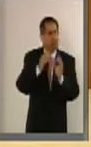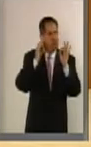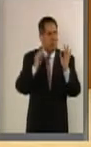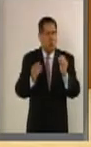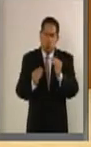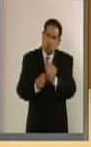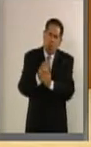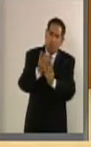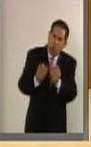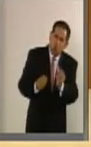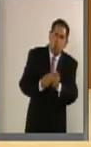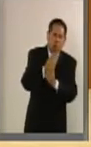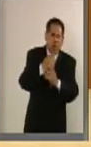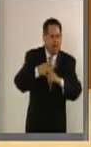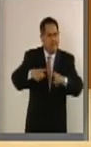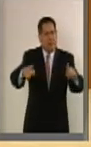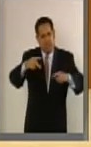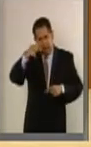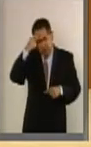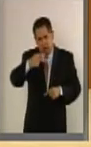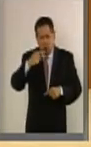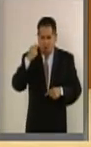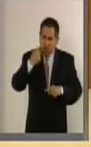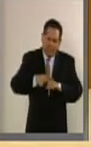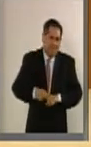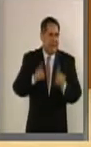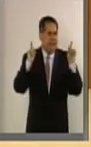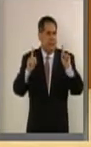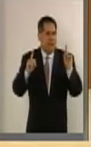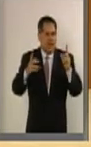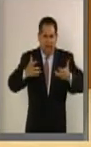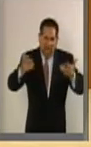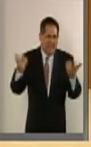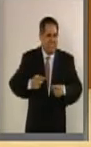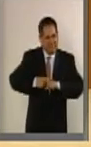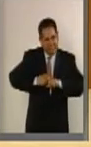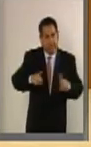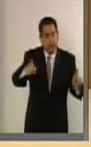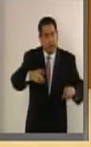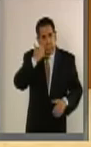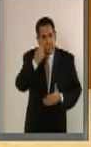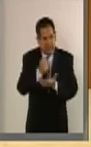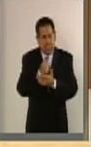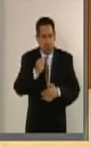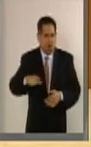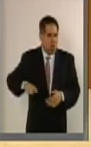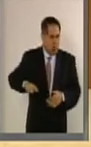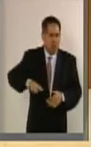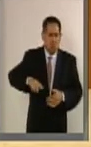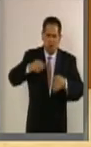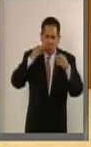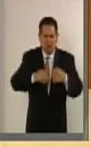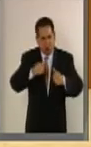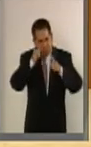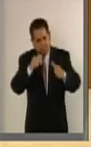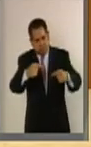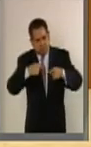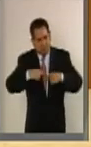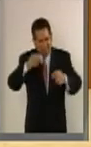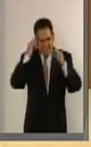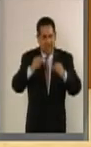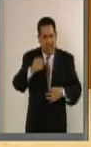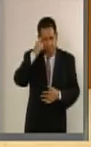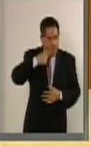surgiendo un México con un rostro muy distinto, un México que exige gobernantes que escuchen y atiendan,